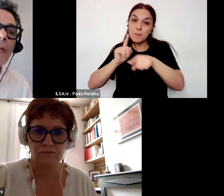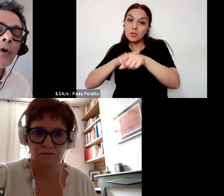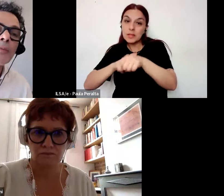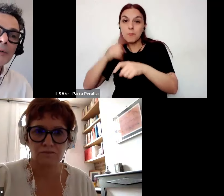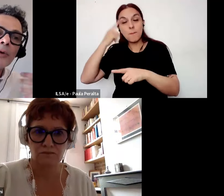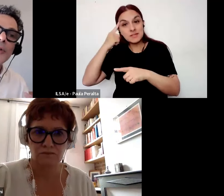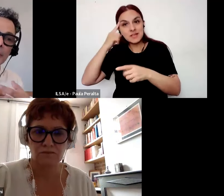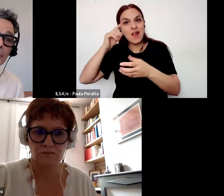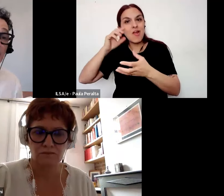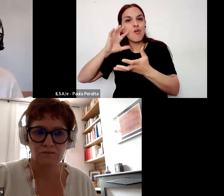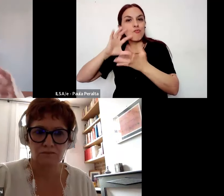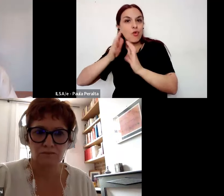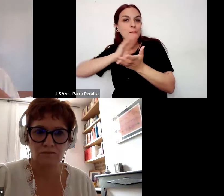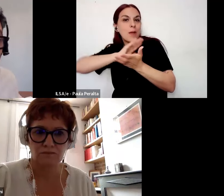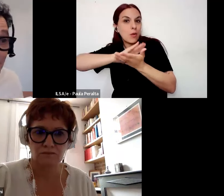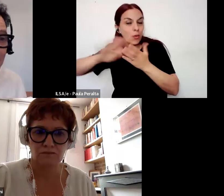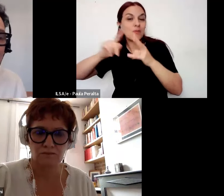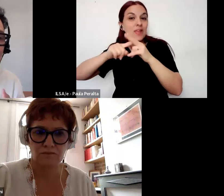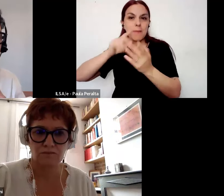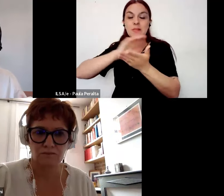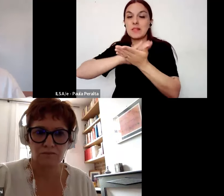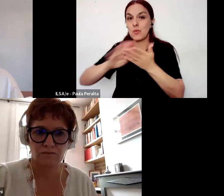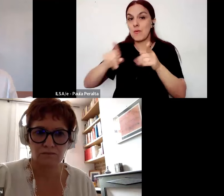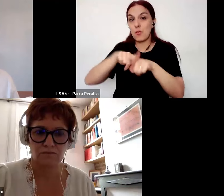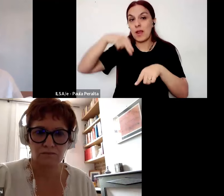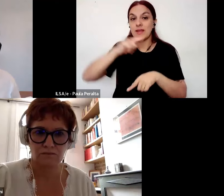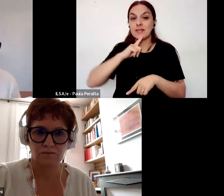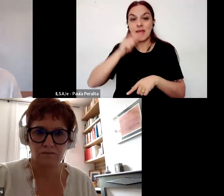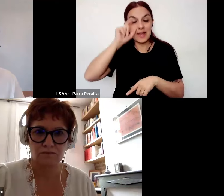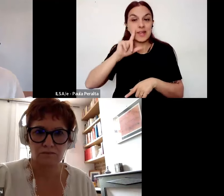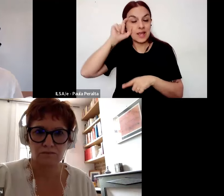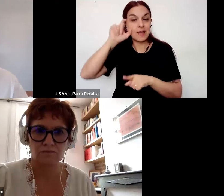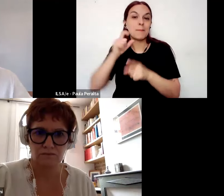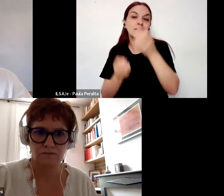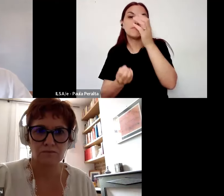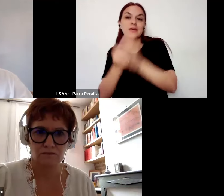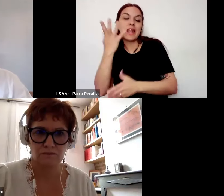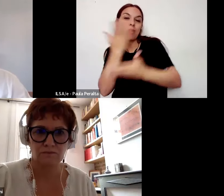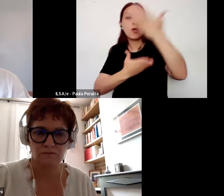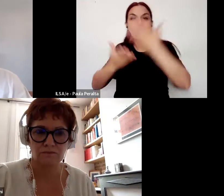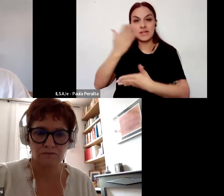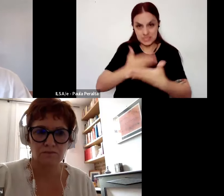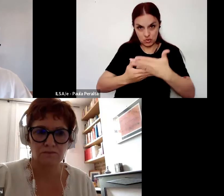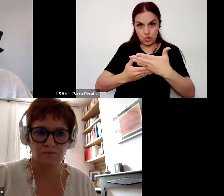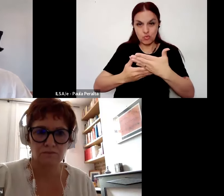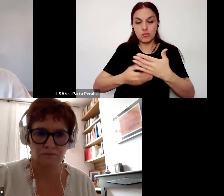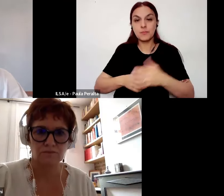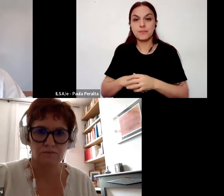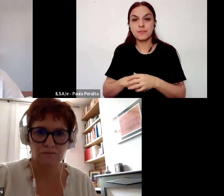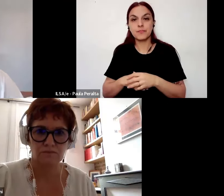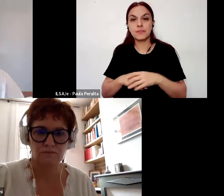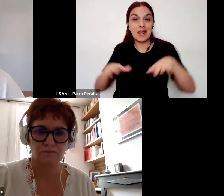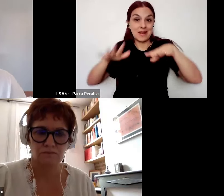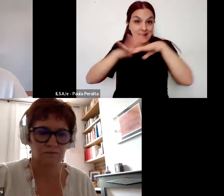nuevas formas nuevos dispositivos como el que presentó Natali para generar marcos de colaboración y coparticipación en red